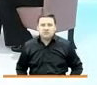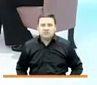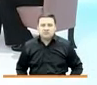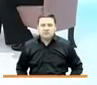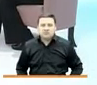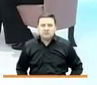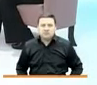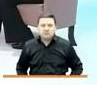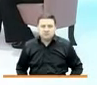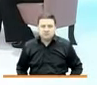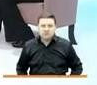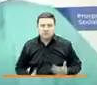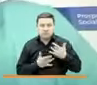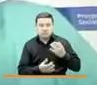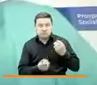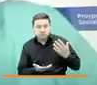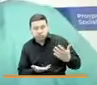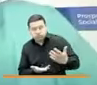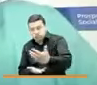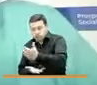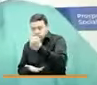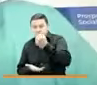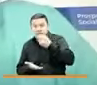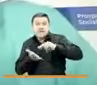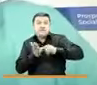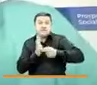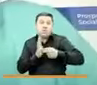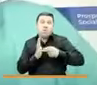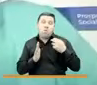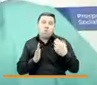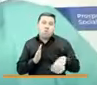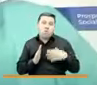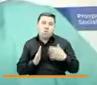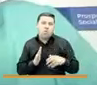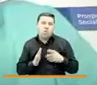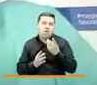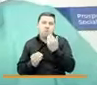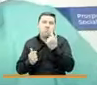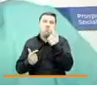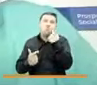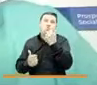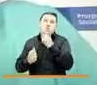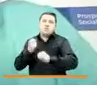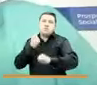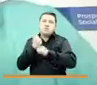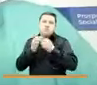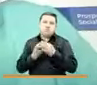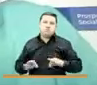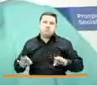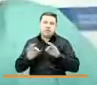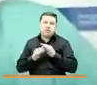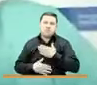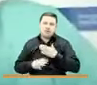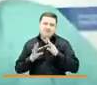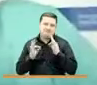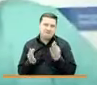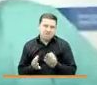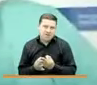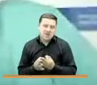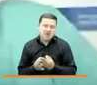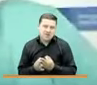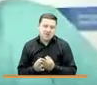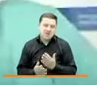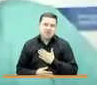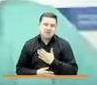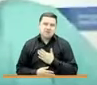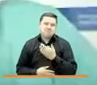El ingreso solidario significa un gran apoyo, muy importante para mi familia, para mí,